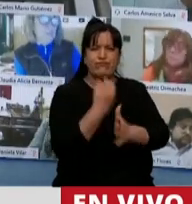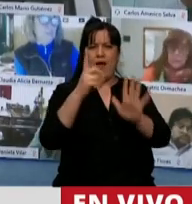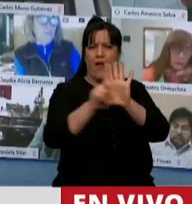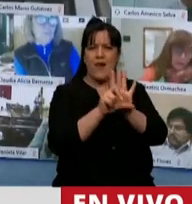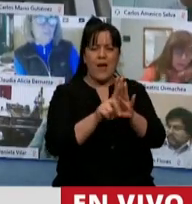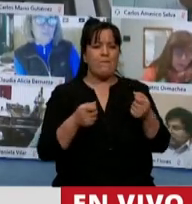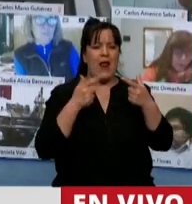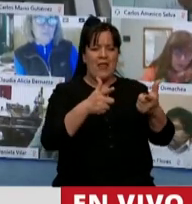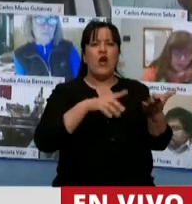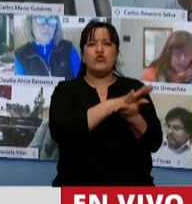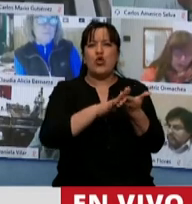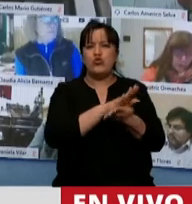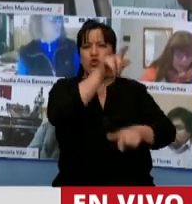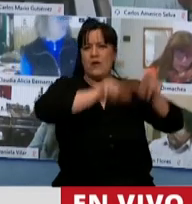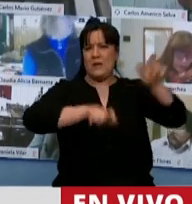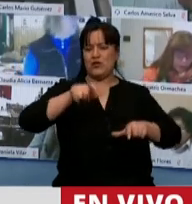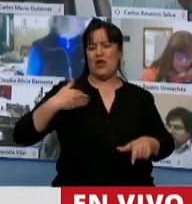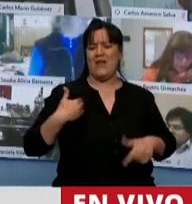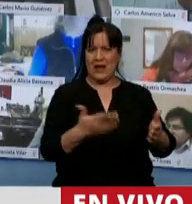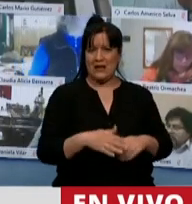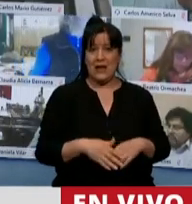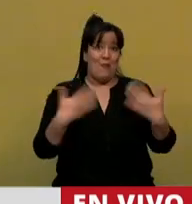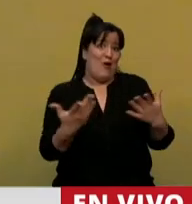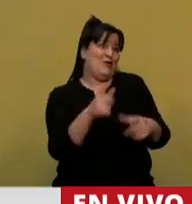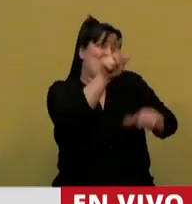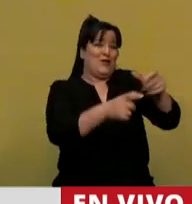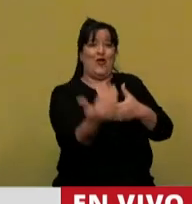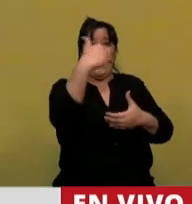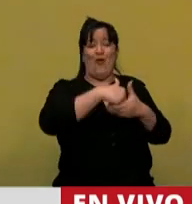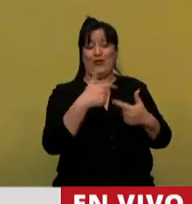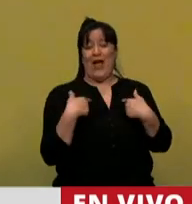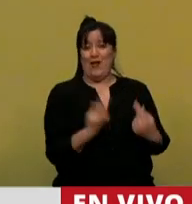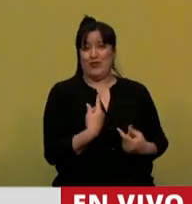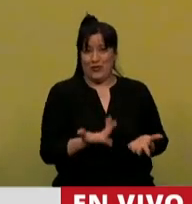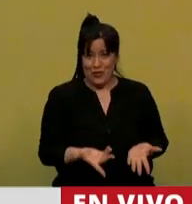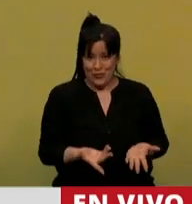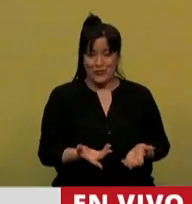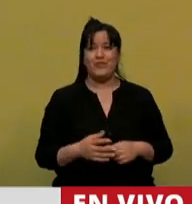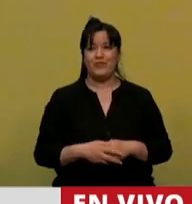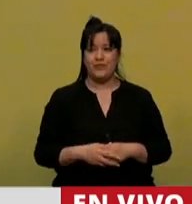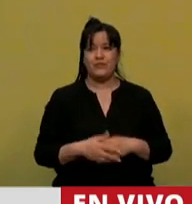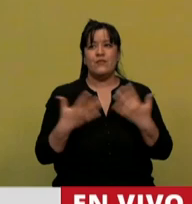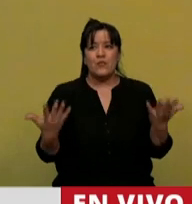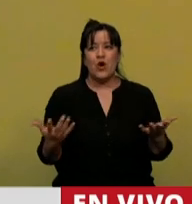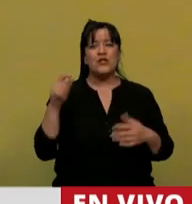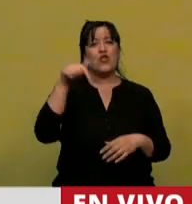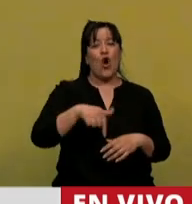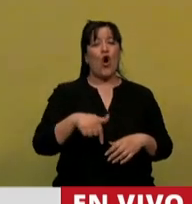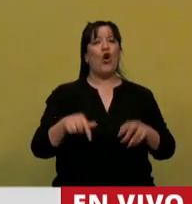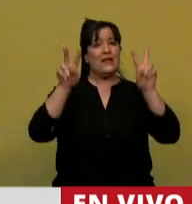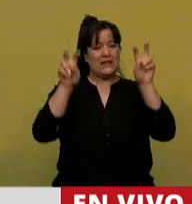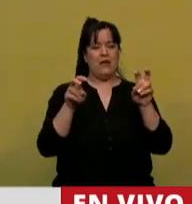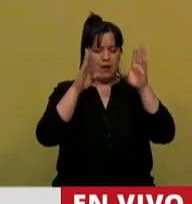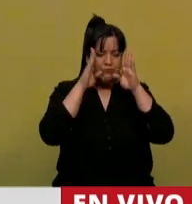los argentinos y las argentinas. Para eso nos votaron. Por eso voy a la cuestión que nos